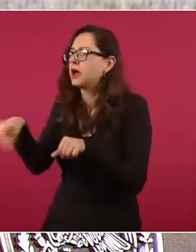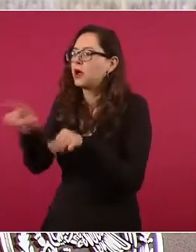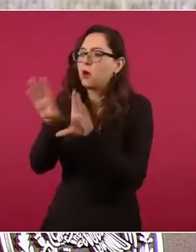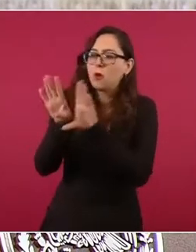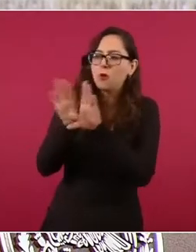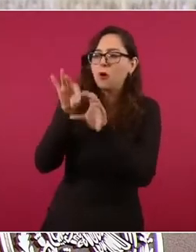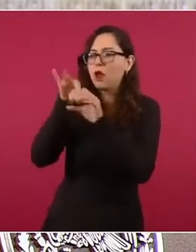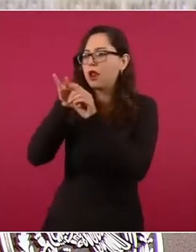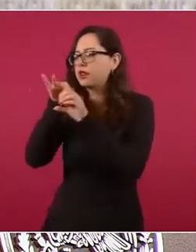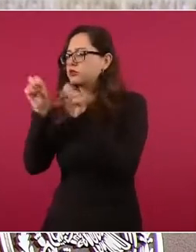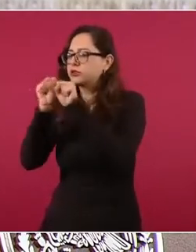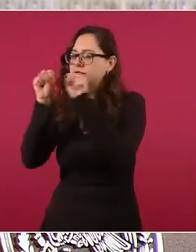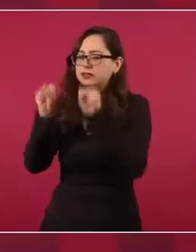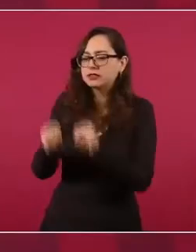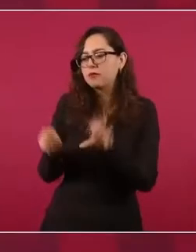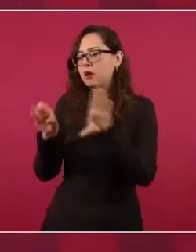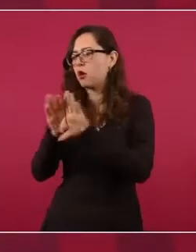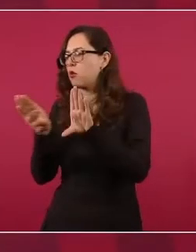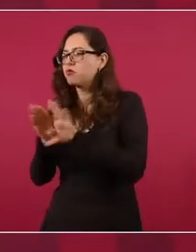Es el sistema.